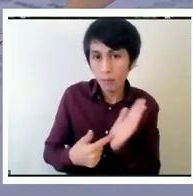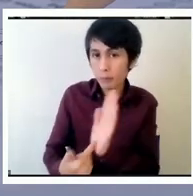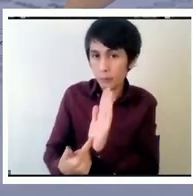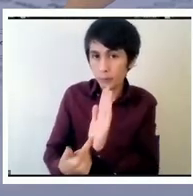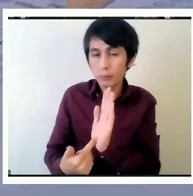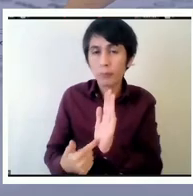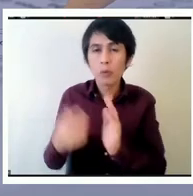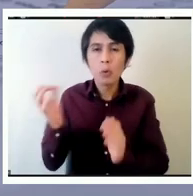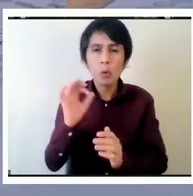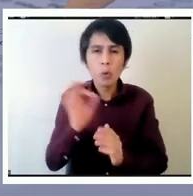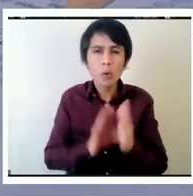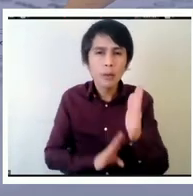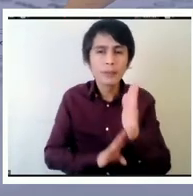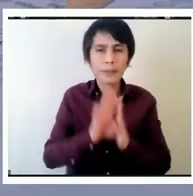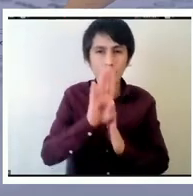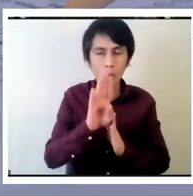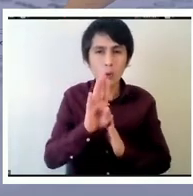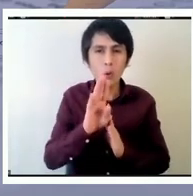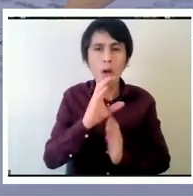desarrollo de capital profesional